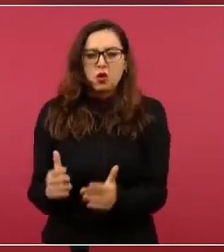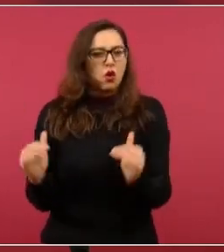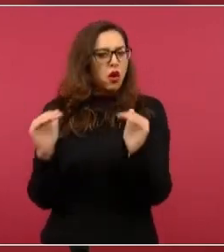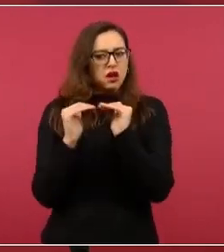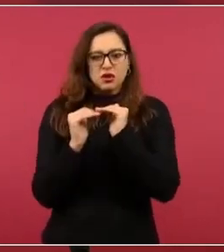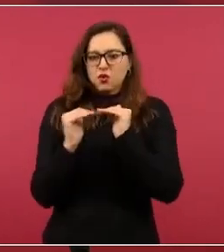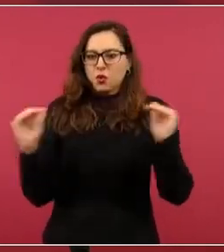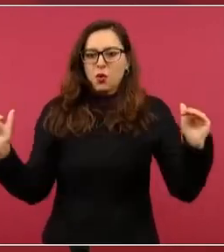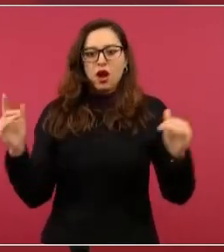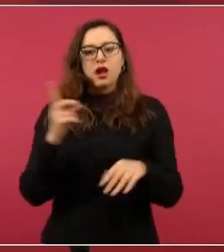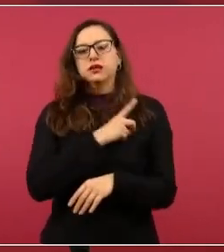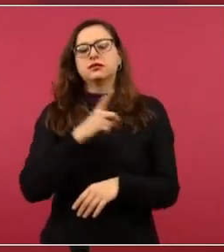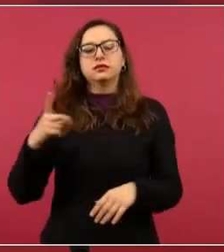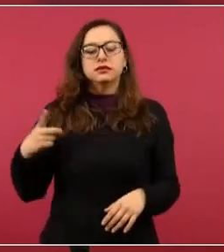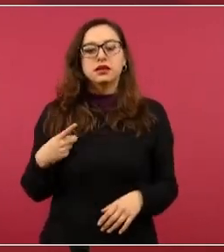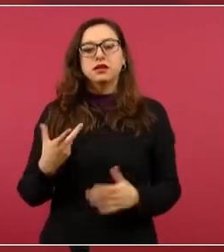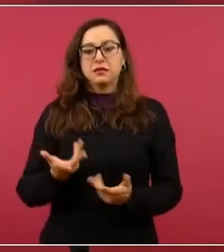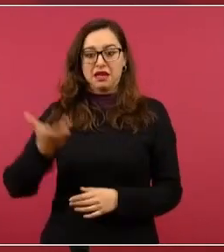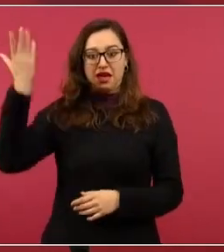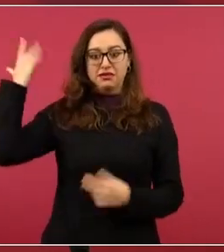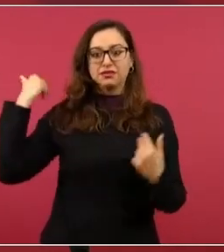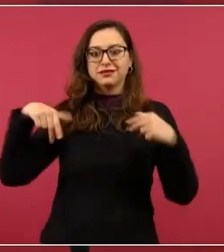momento Emiliano Zapata.